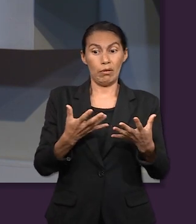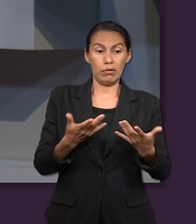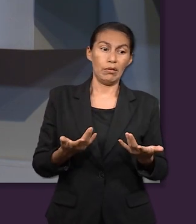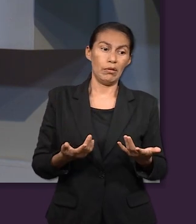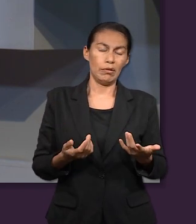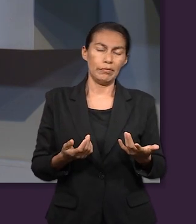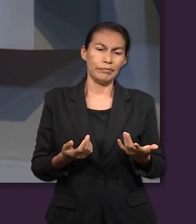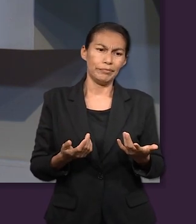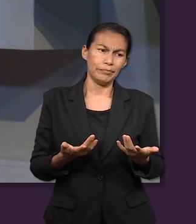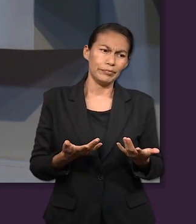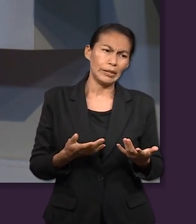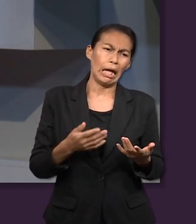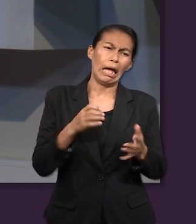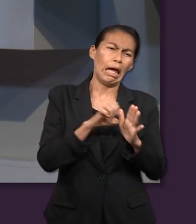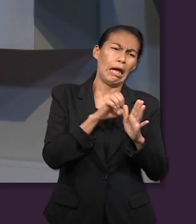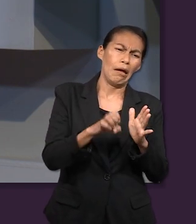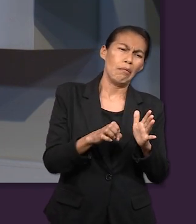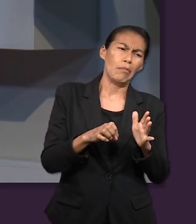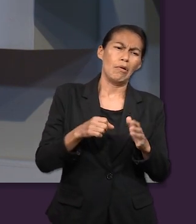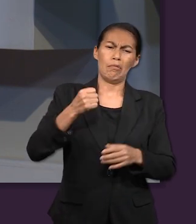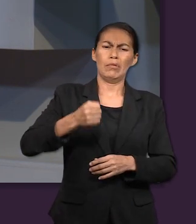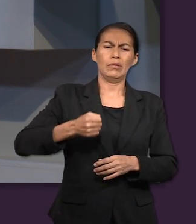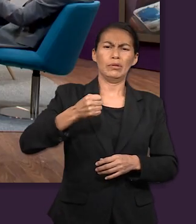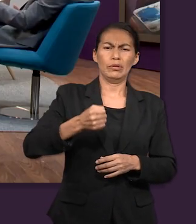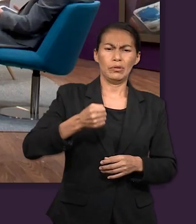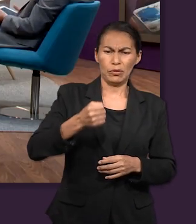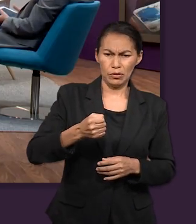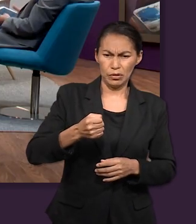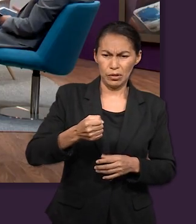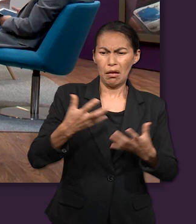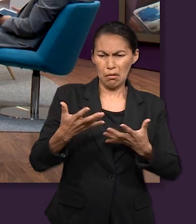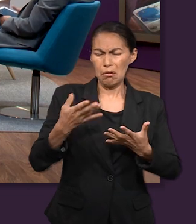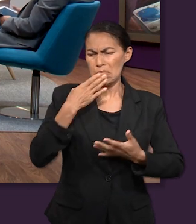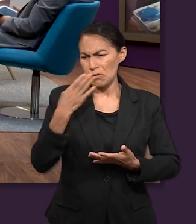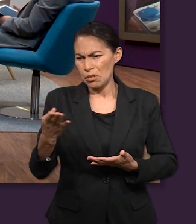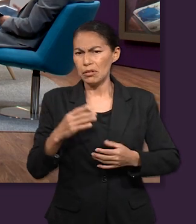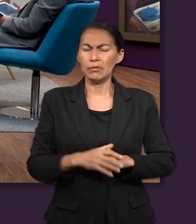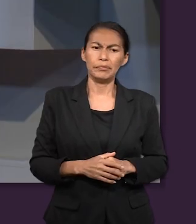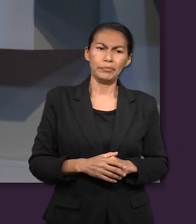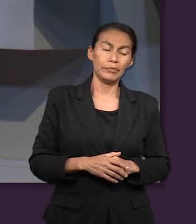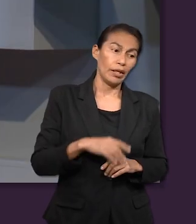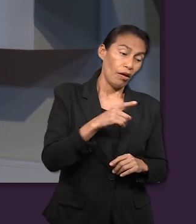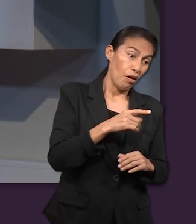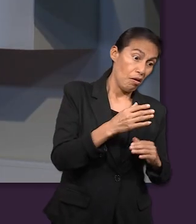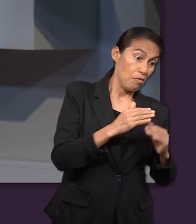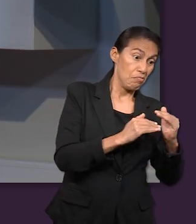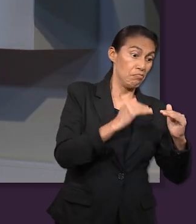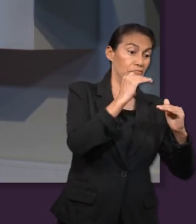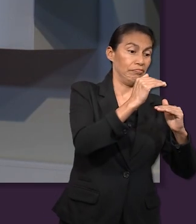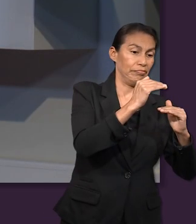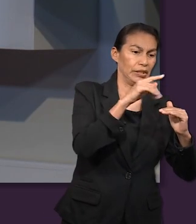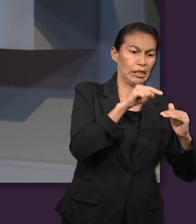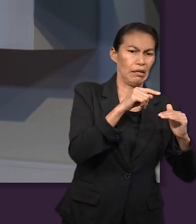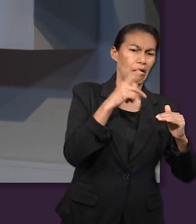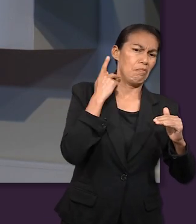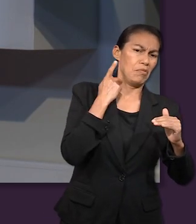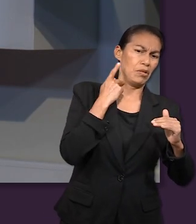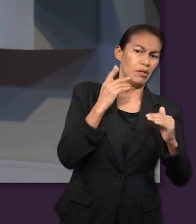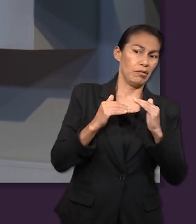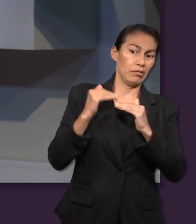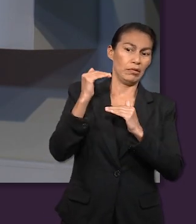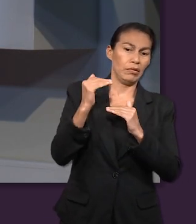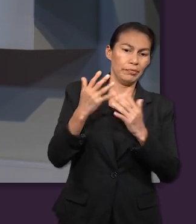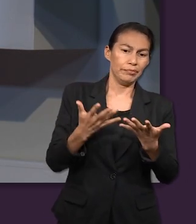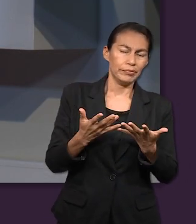importante, y no que digan que eran, ¿qué cosa? Pastores. Pastores. Para que no los pusieran en puestos de alto